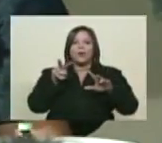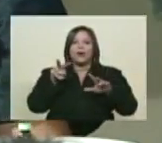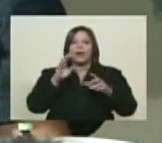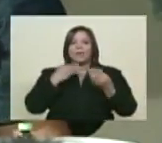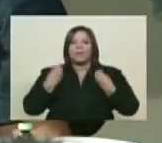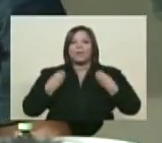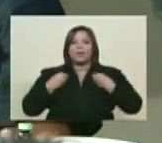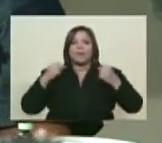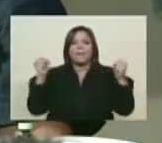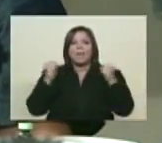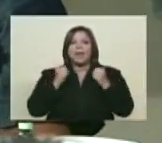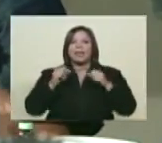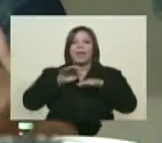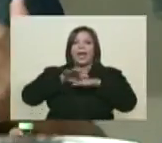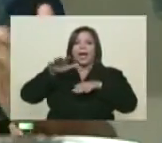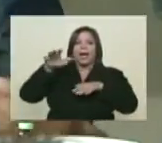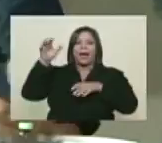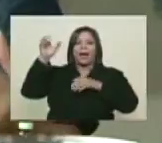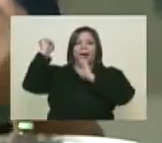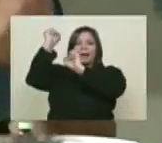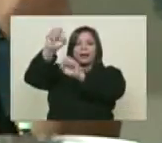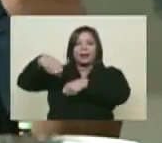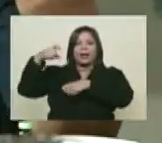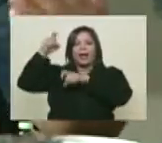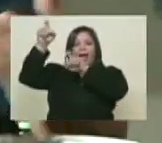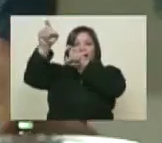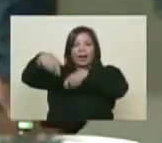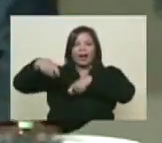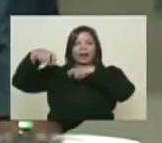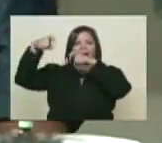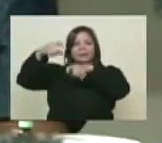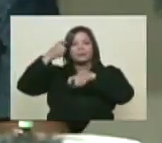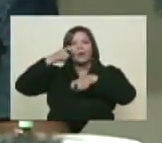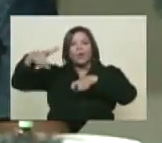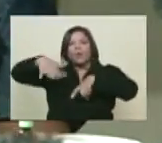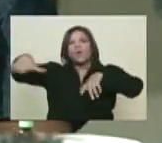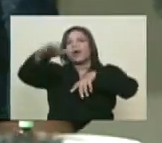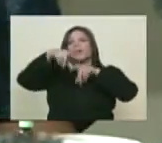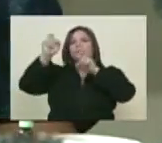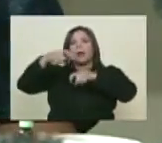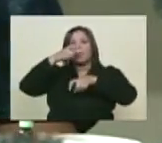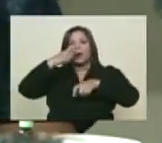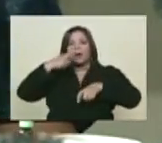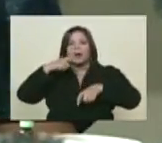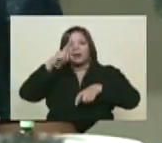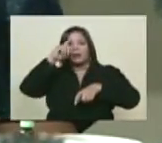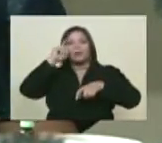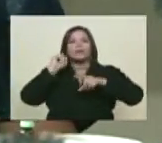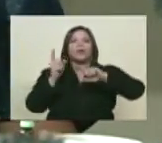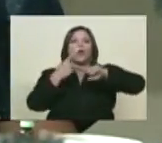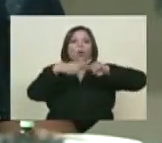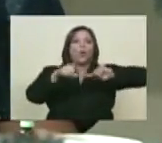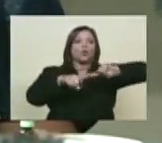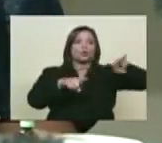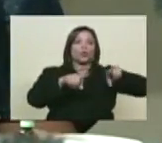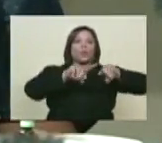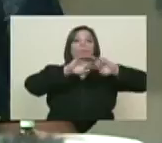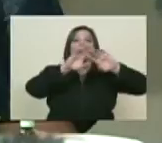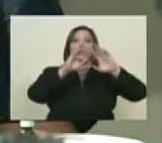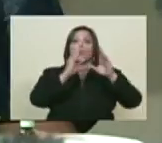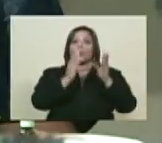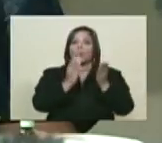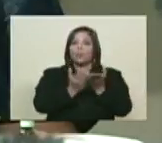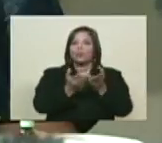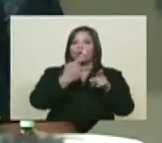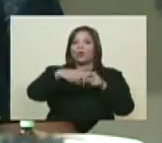en el campo, laborando la tierra, los bueyes. Pero también veían, vemos también, el mundo vio, a partir